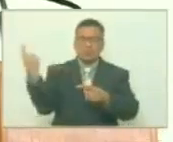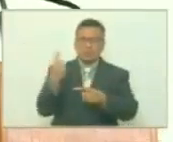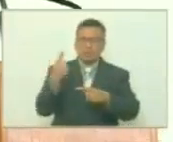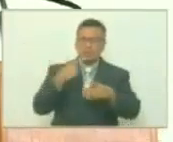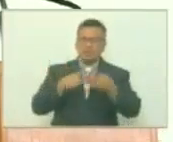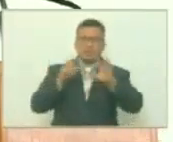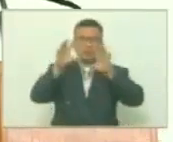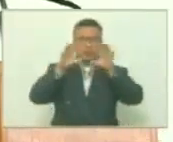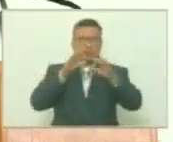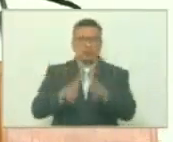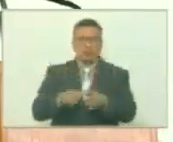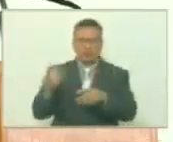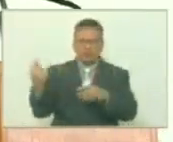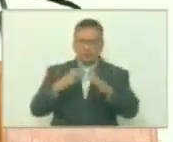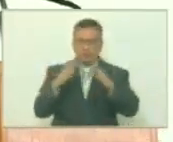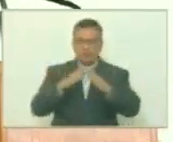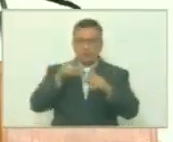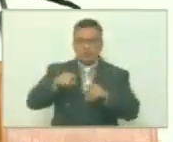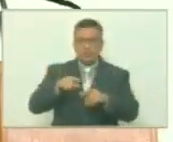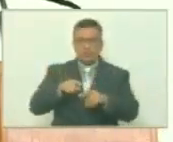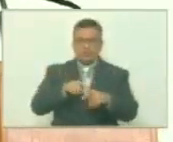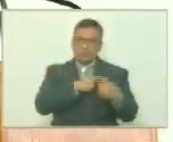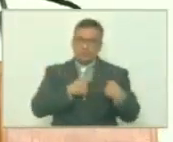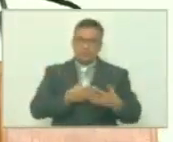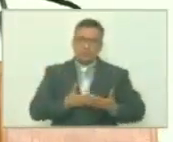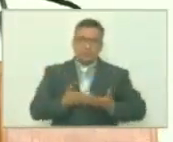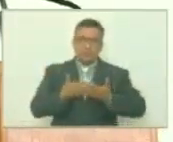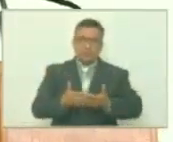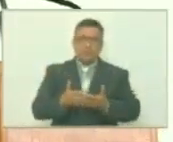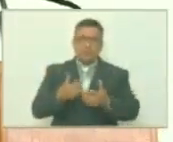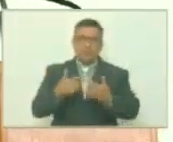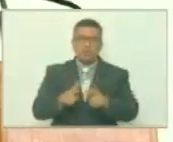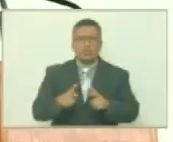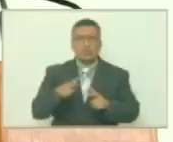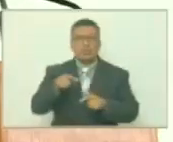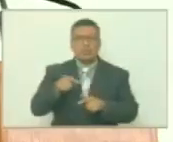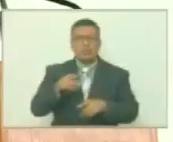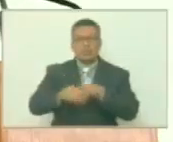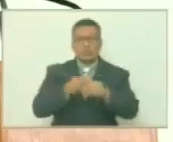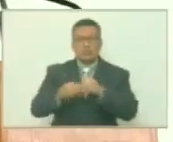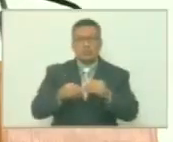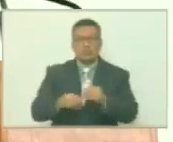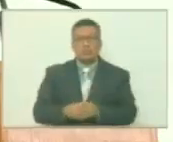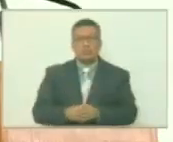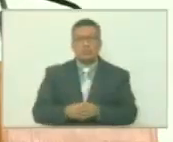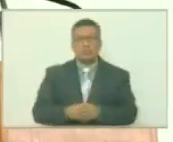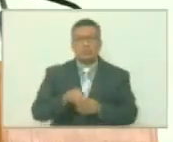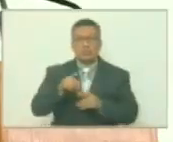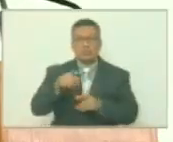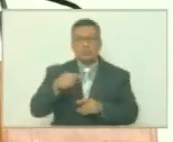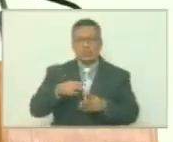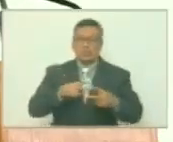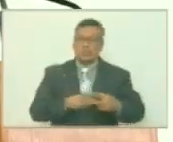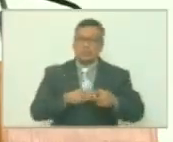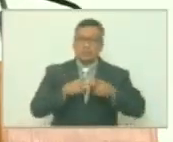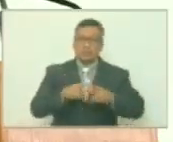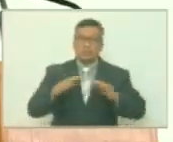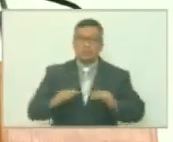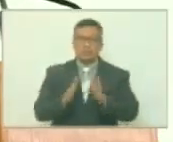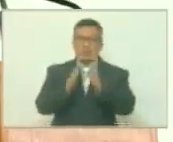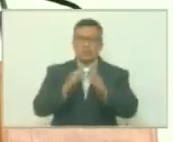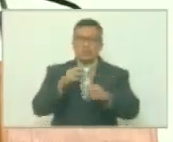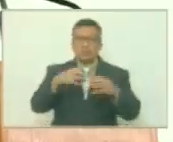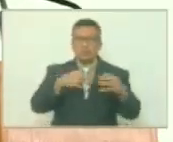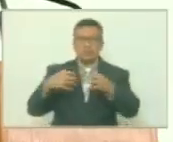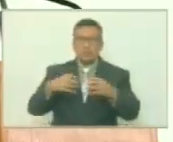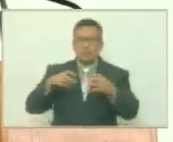residían acá pero se enamoraron de la causa independentista y llevaron adelante tal valeroso encuentro como fue la